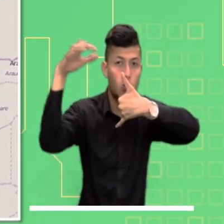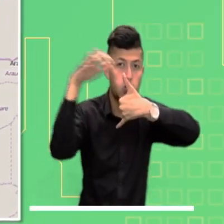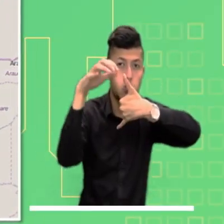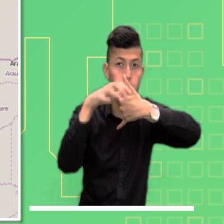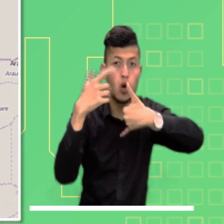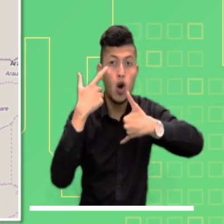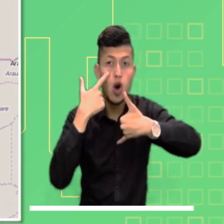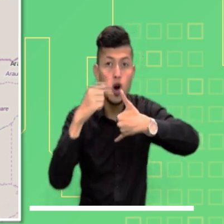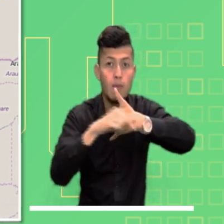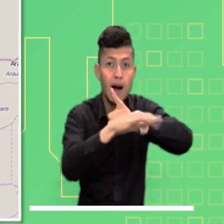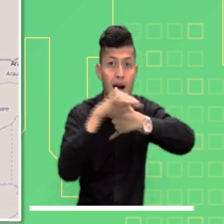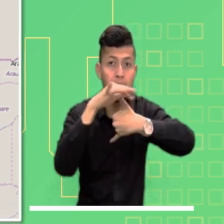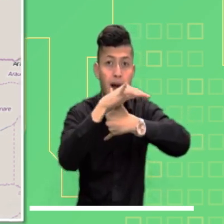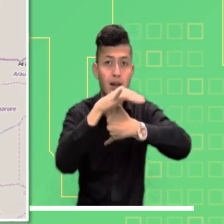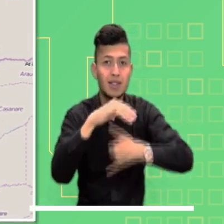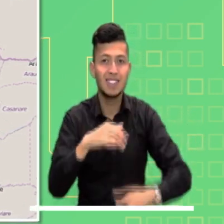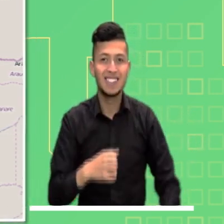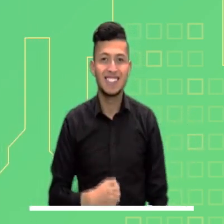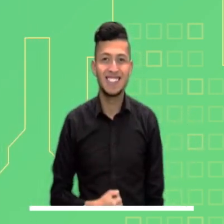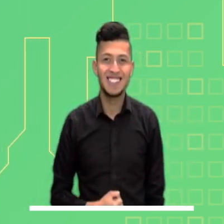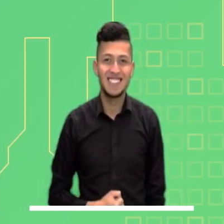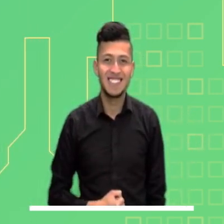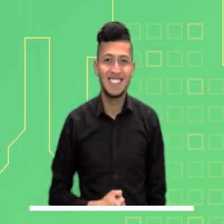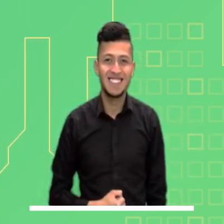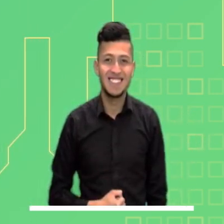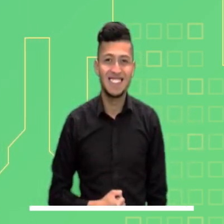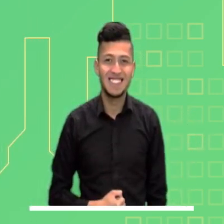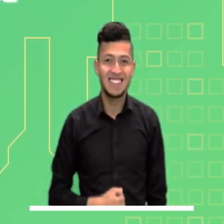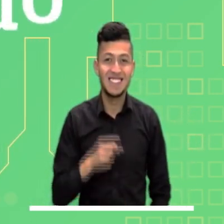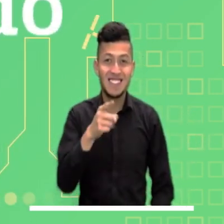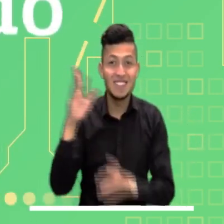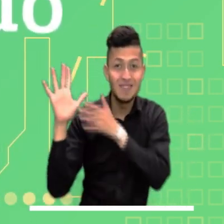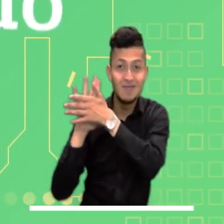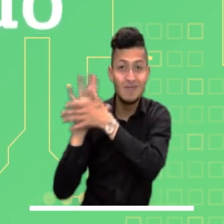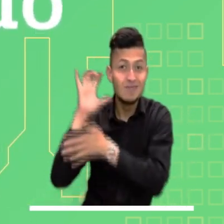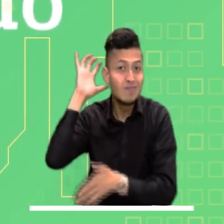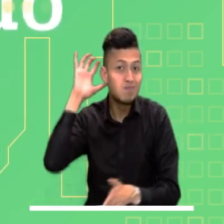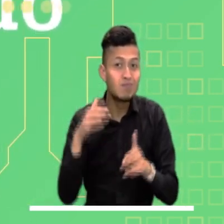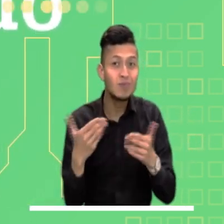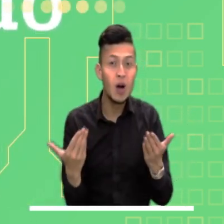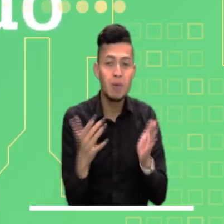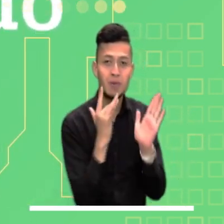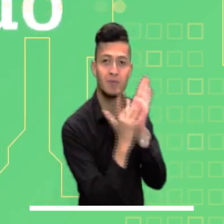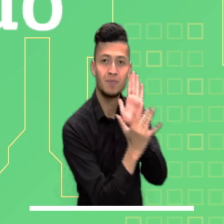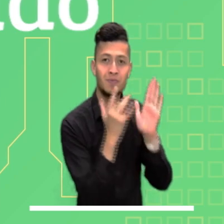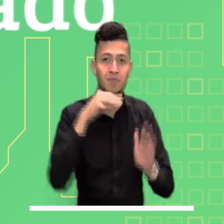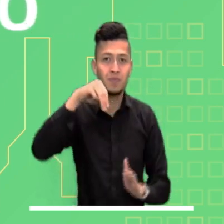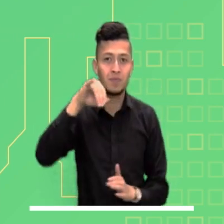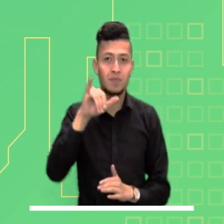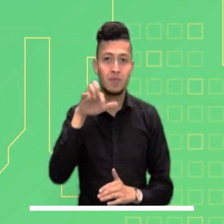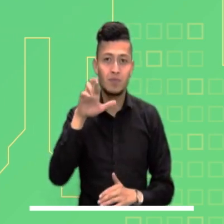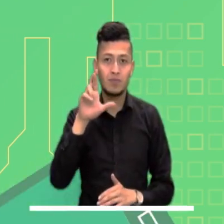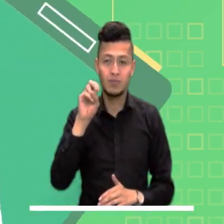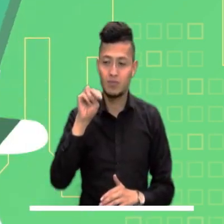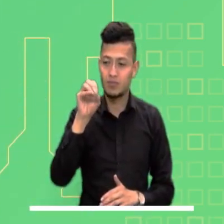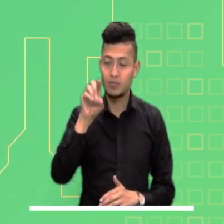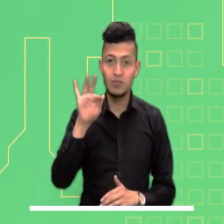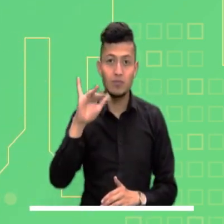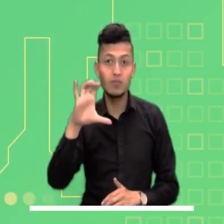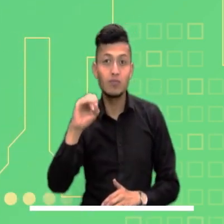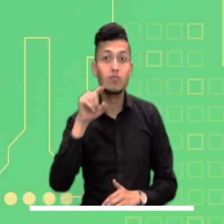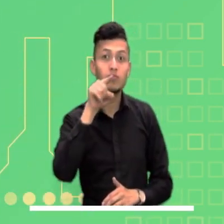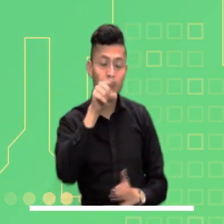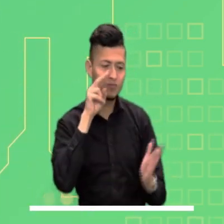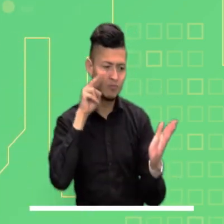tiempo lluvioso sobre el mar Caribe y el Pacífico colombiano. Manténgase bien informado y en tiempo real a través de nuestra